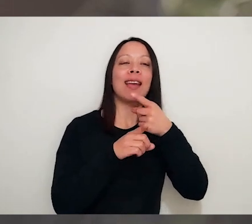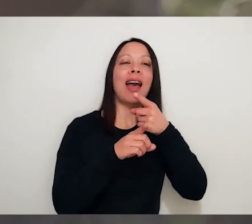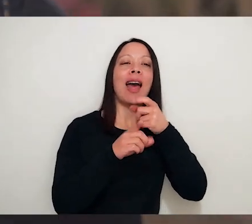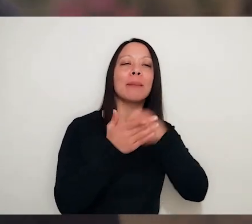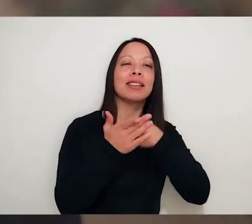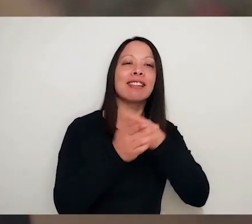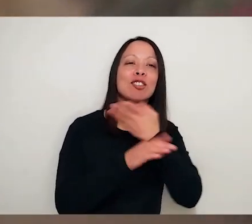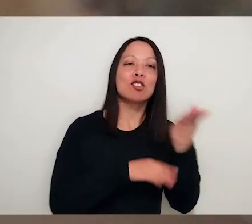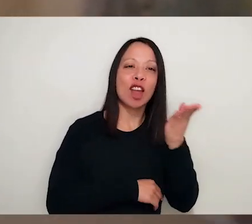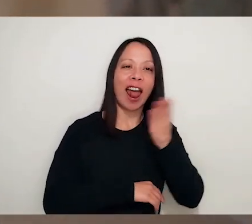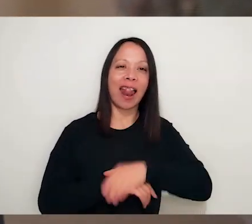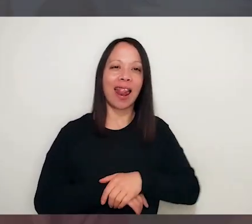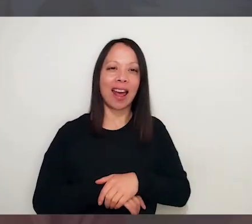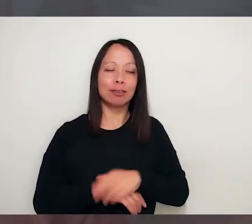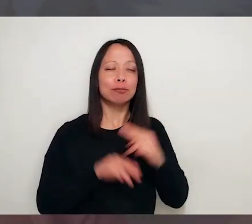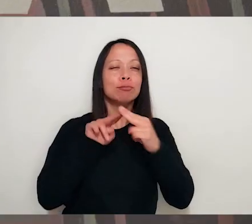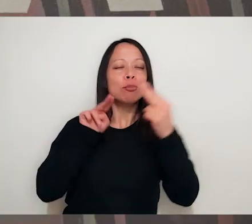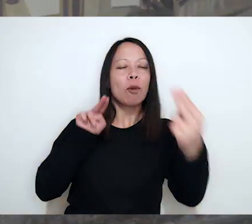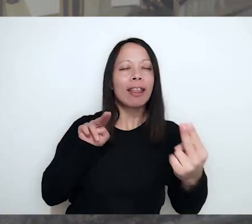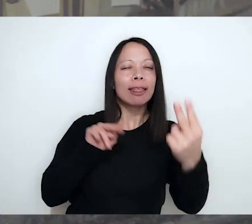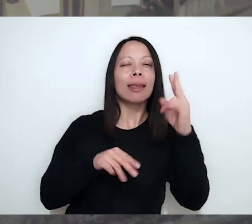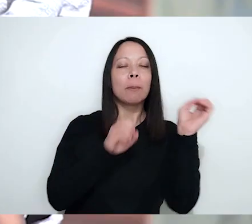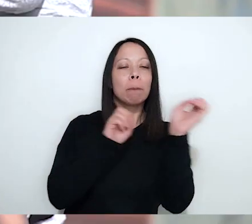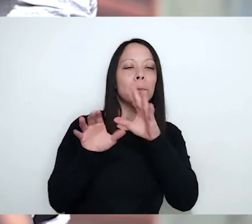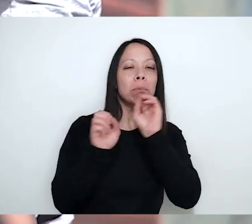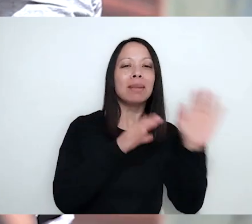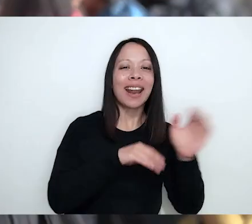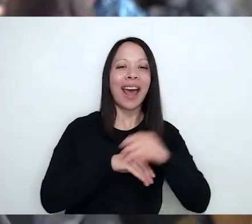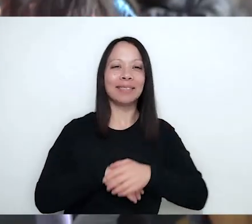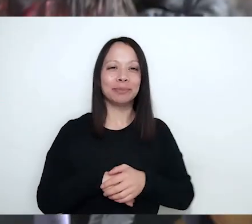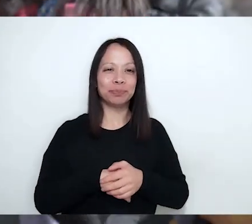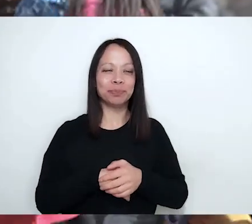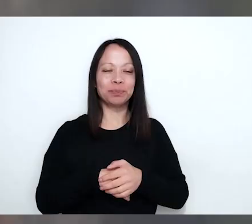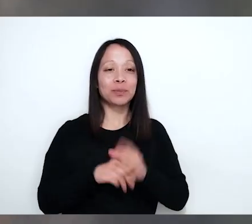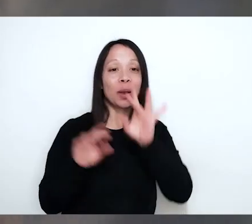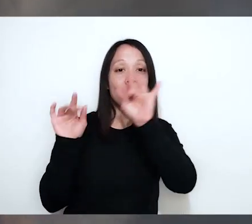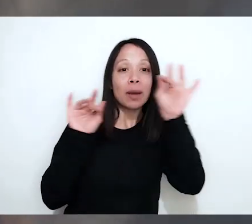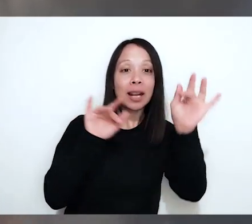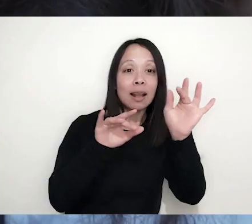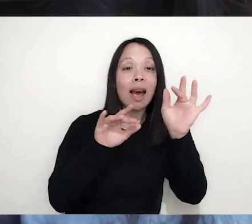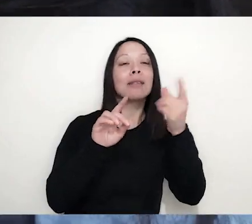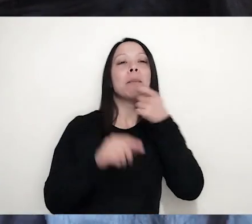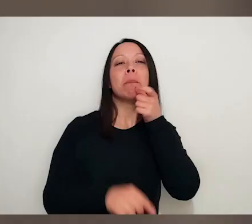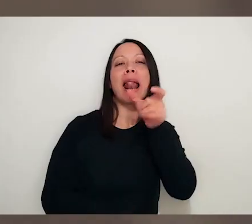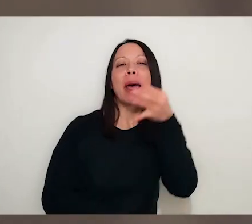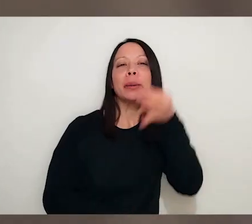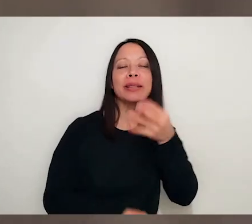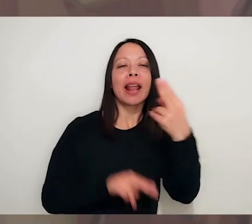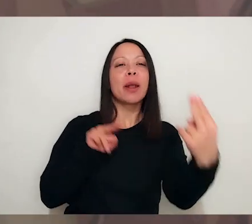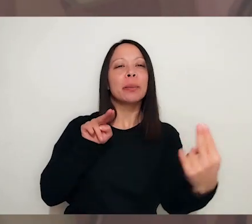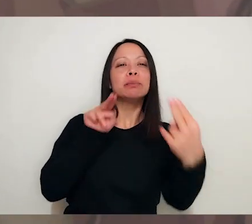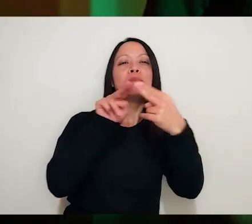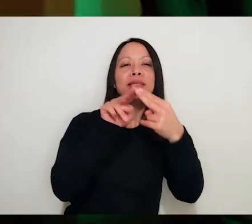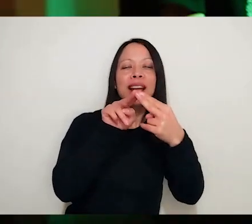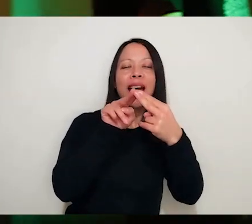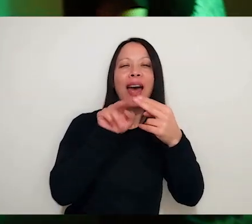social. Ser, cuente. Tejer, mirar. En un mural se lee casa migrante. Bailar con otro, tomar la palabra, mirarnos. La cultura es